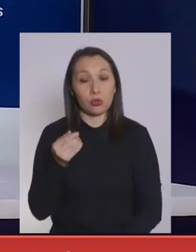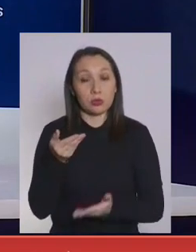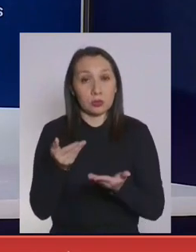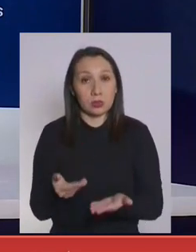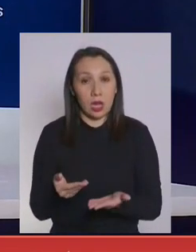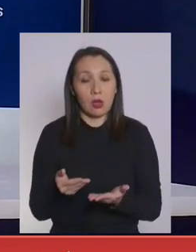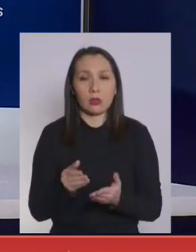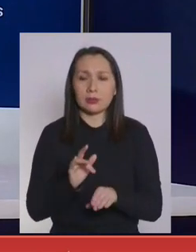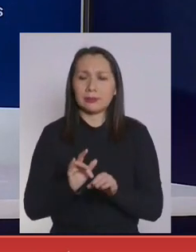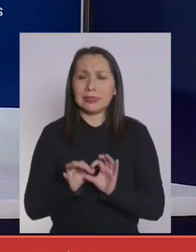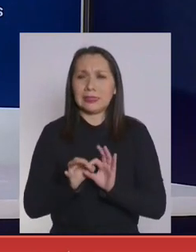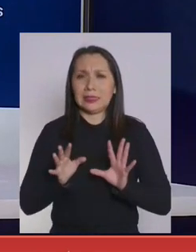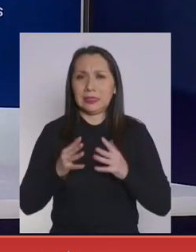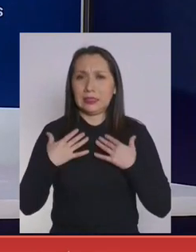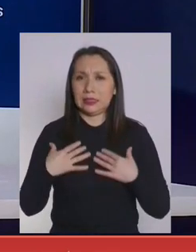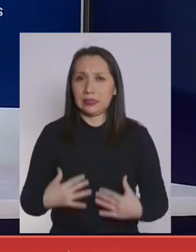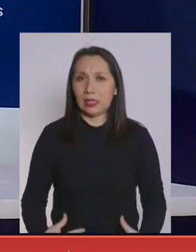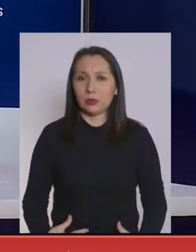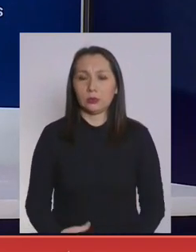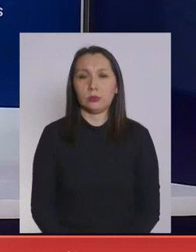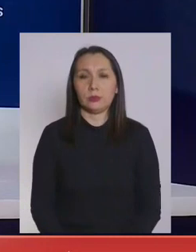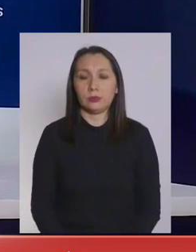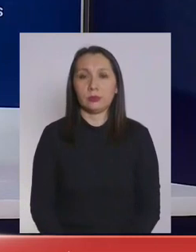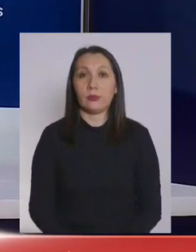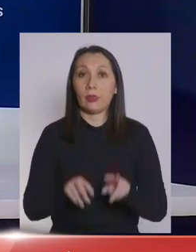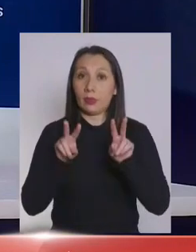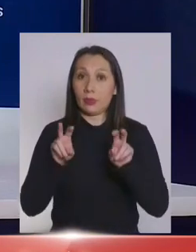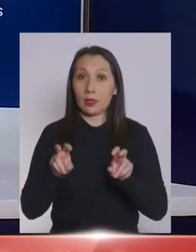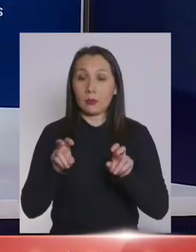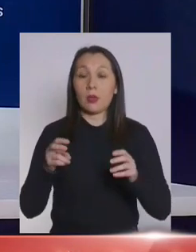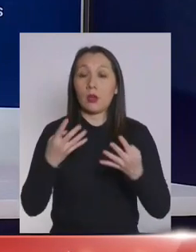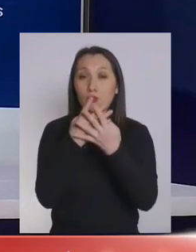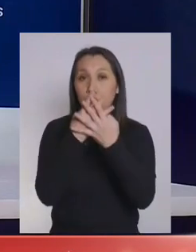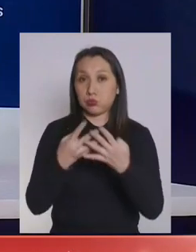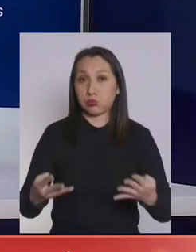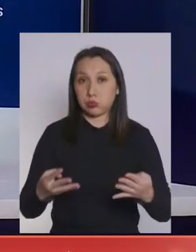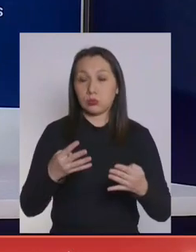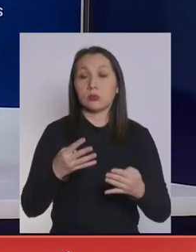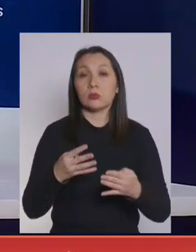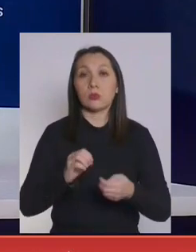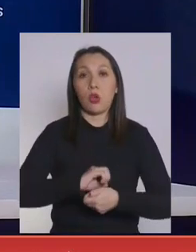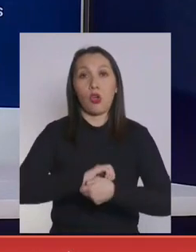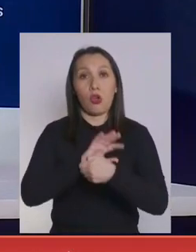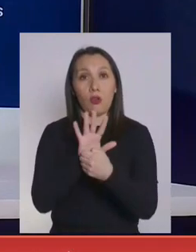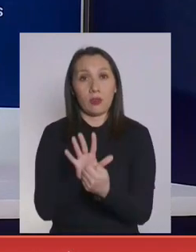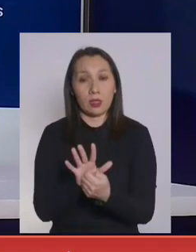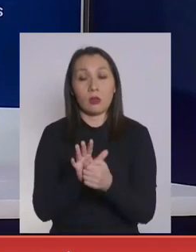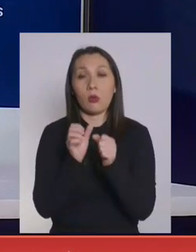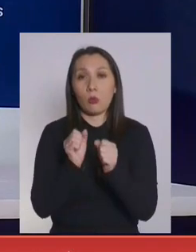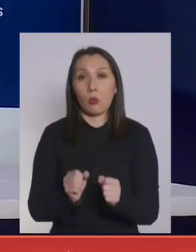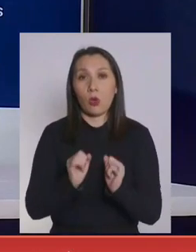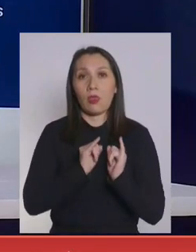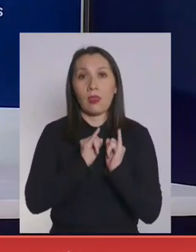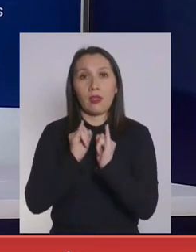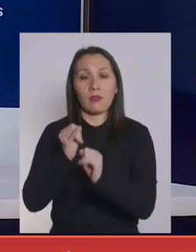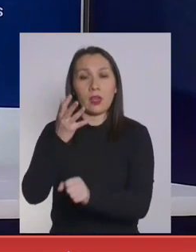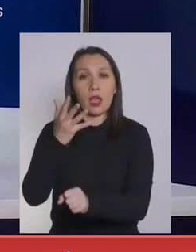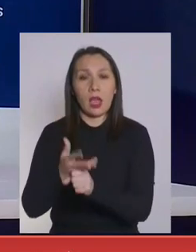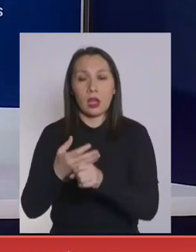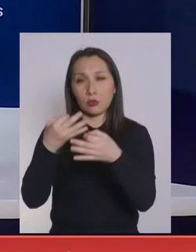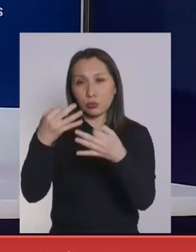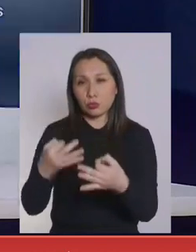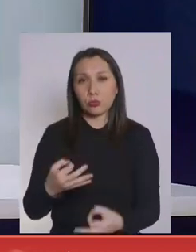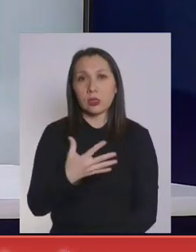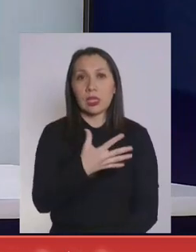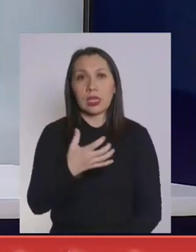encuentran en estado crítico. En relación a la red integrada de COVID-19, podemos informar que existe un